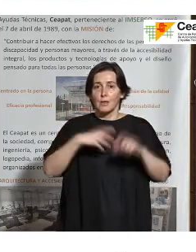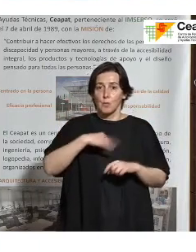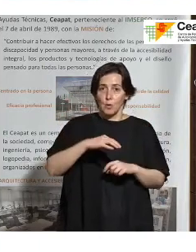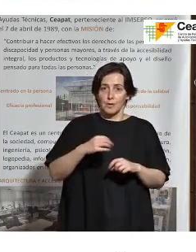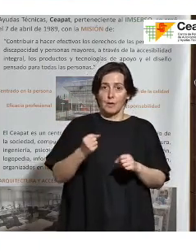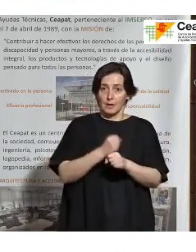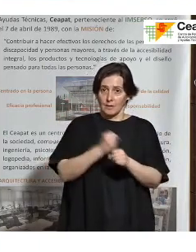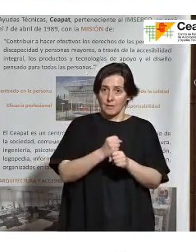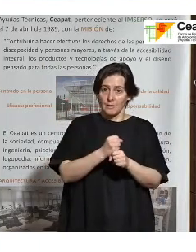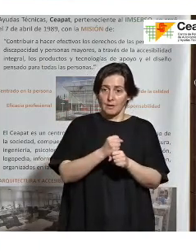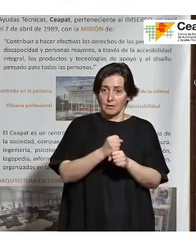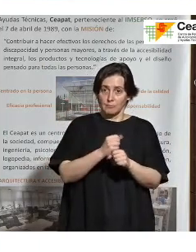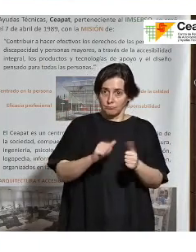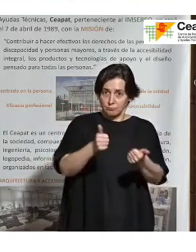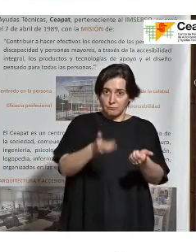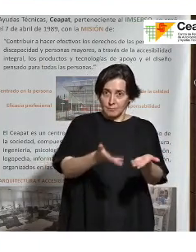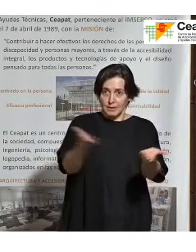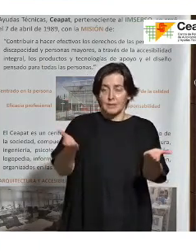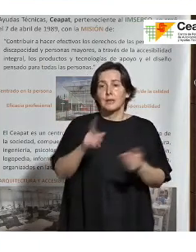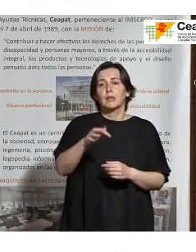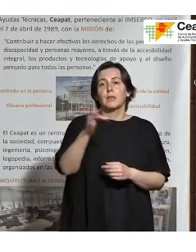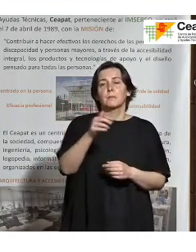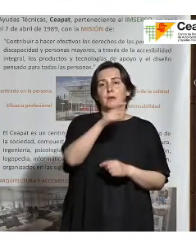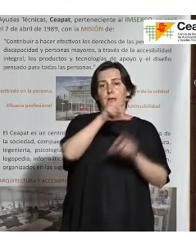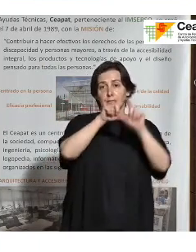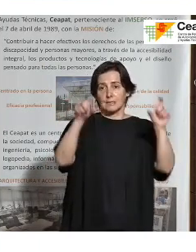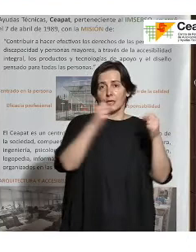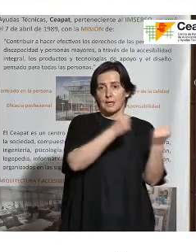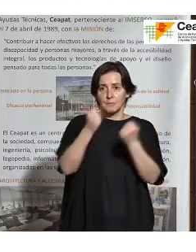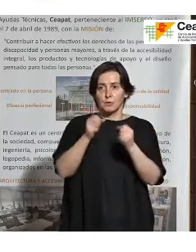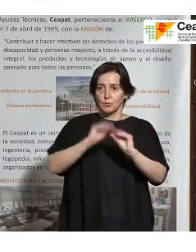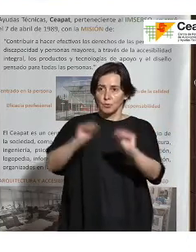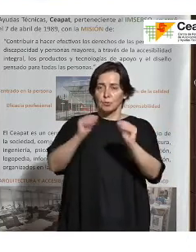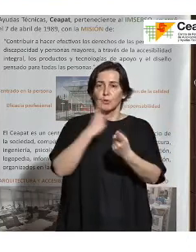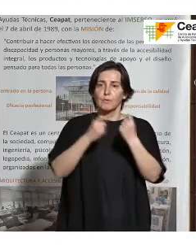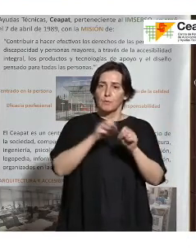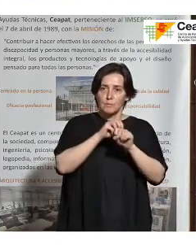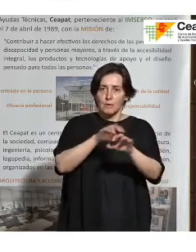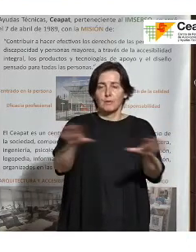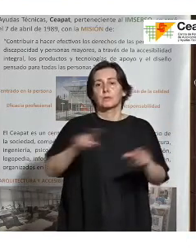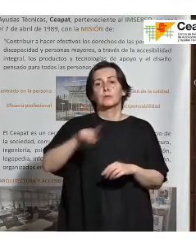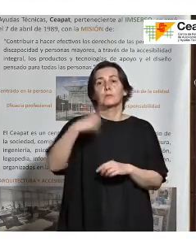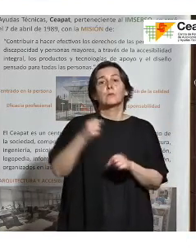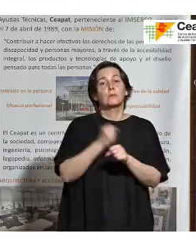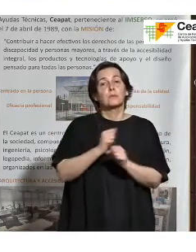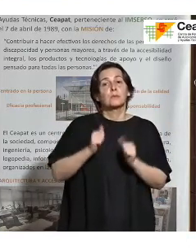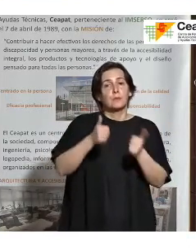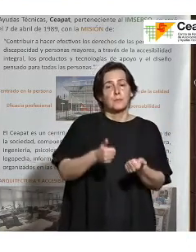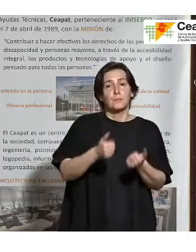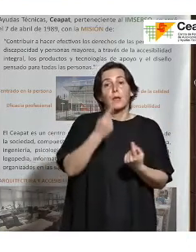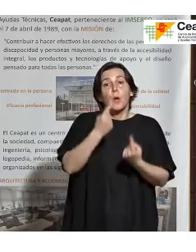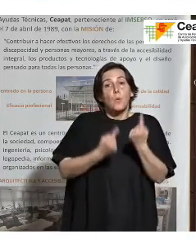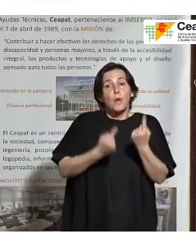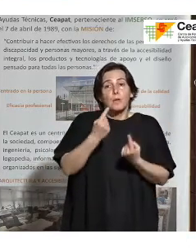trabajar, que lo hagan y además que informen a sus expertos. Luego empezamos a trabajar, a veces